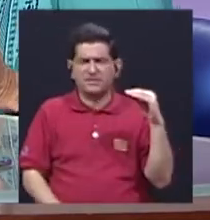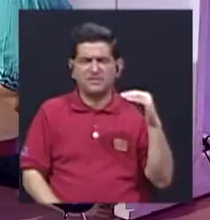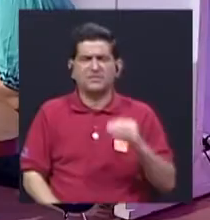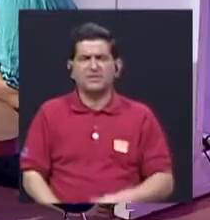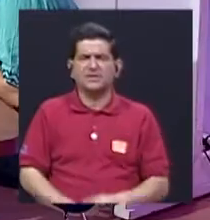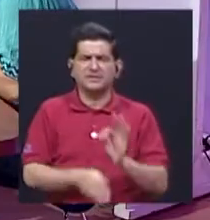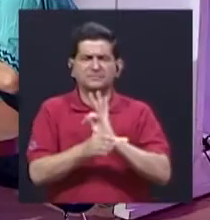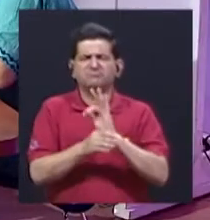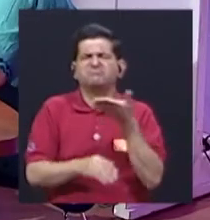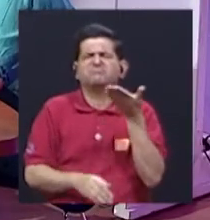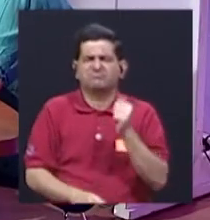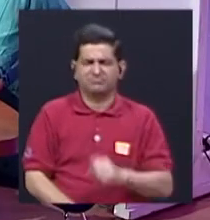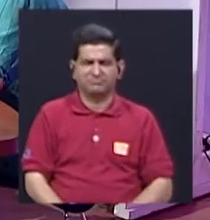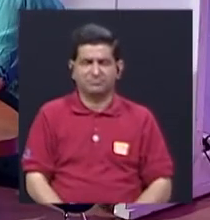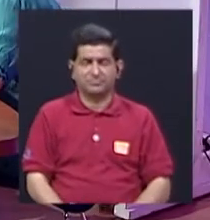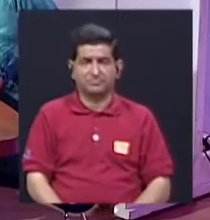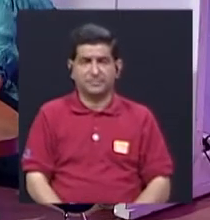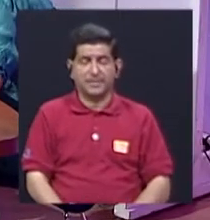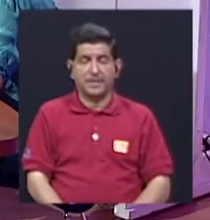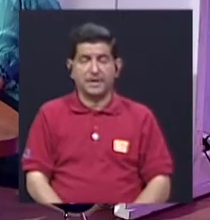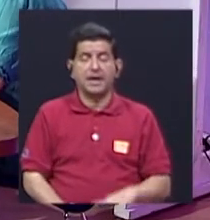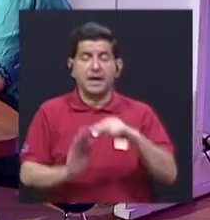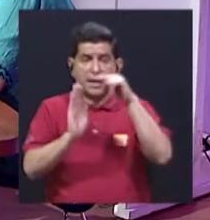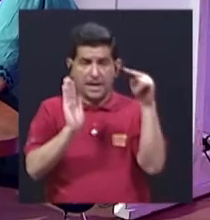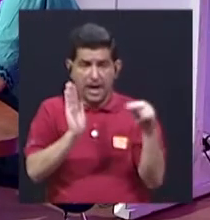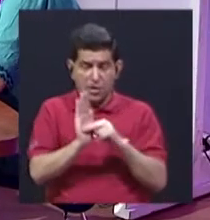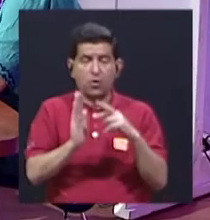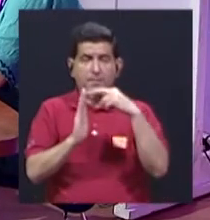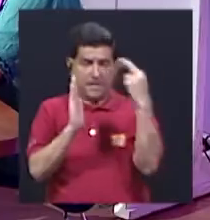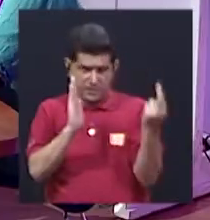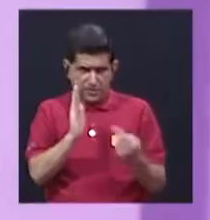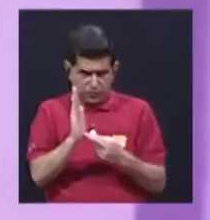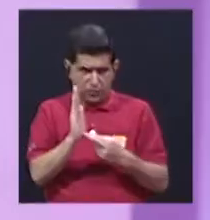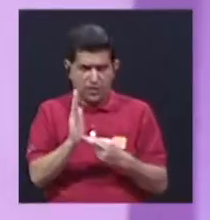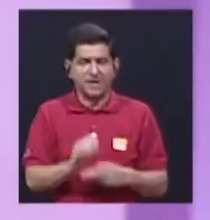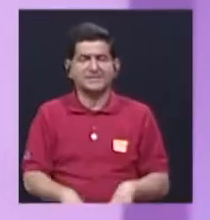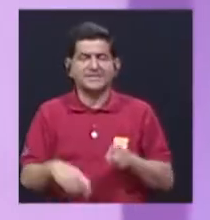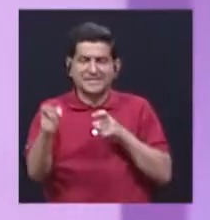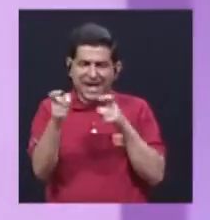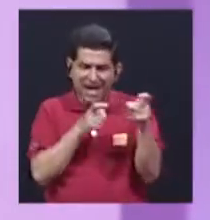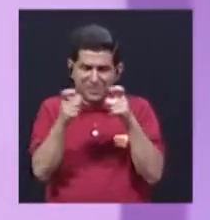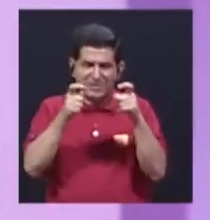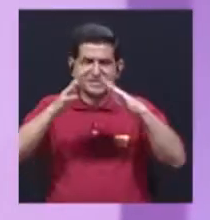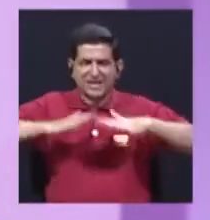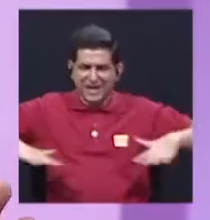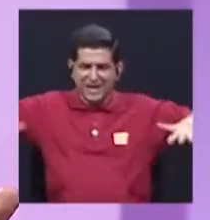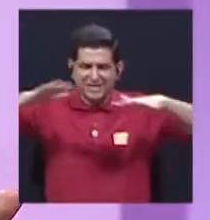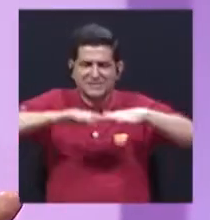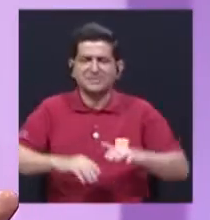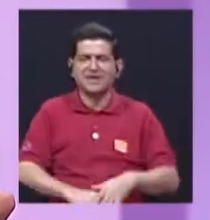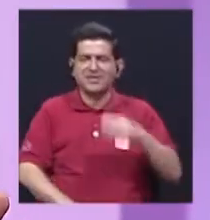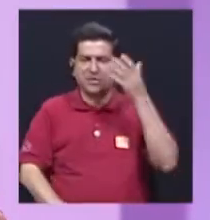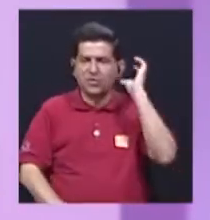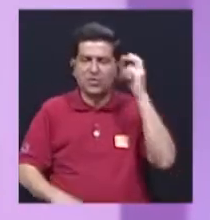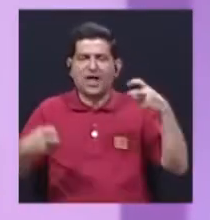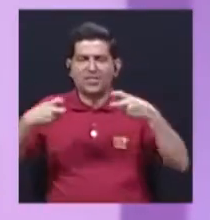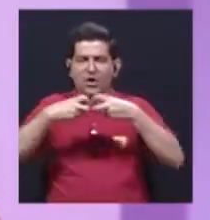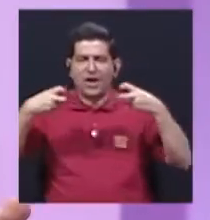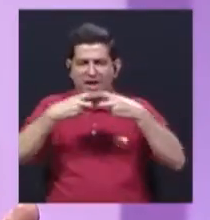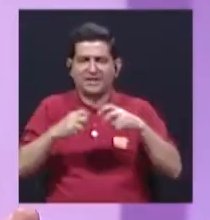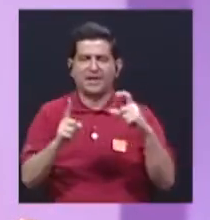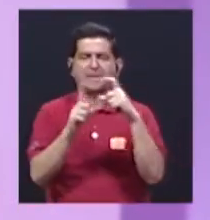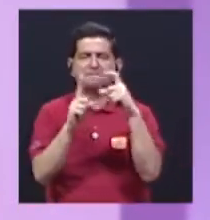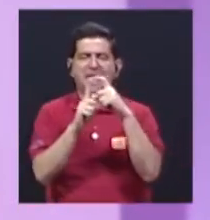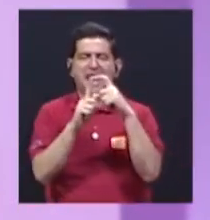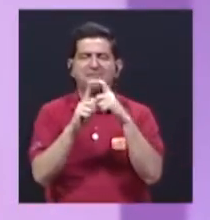y cómo funciona. Realmente, el marco regulatorio, lo que regula es la administración del espectro radioeléctrico. Ese es el término